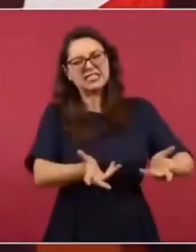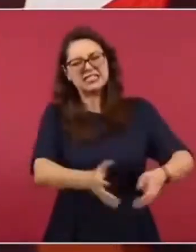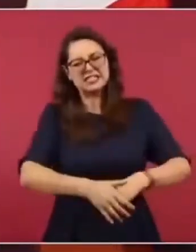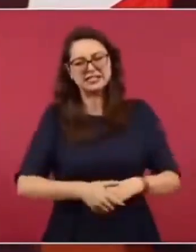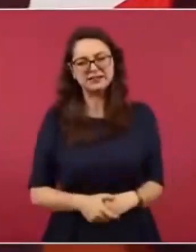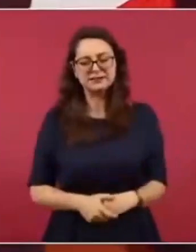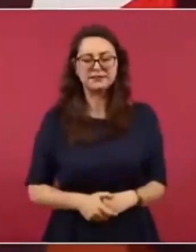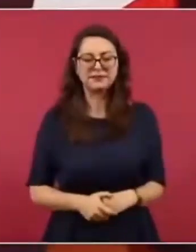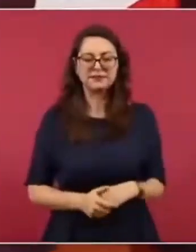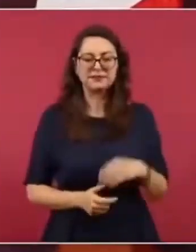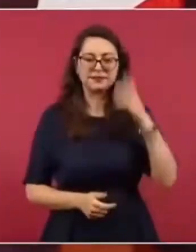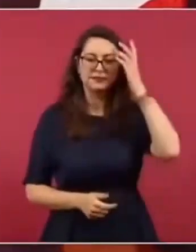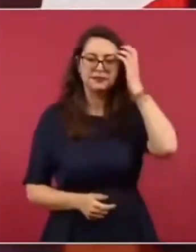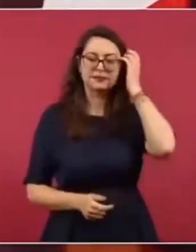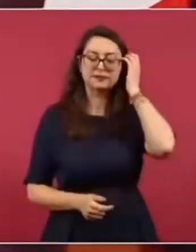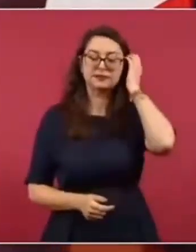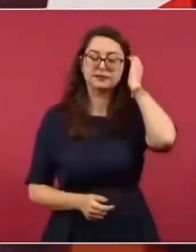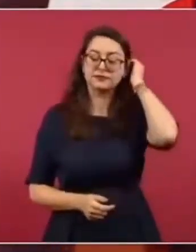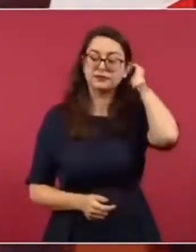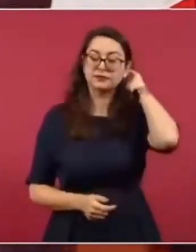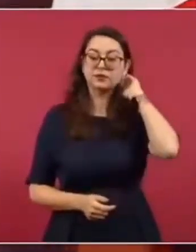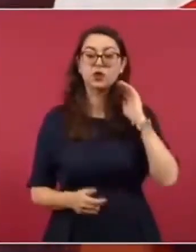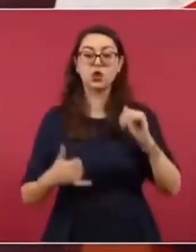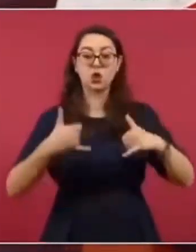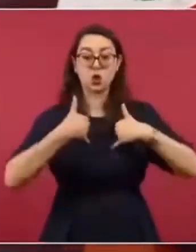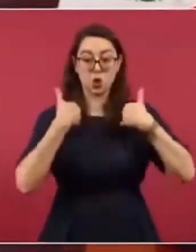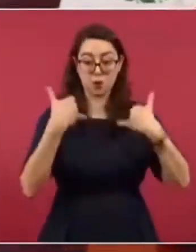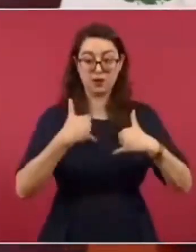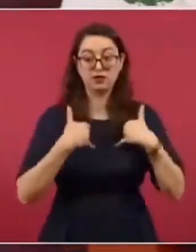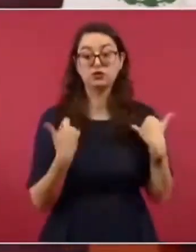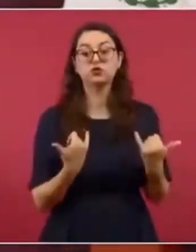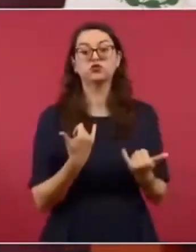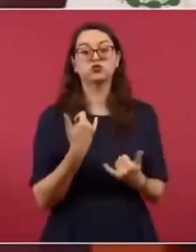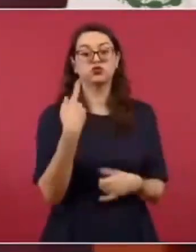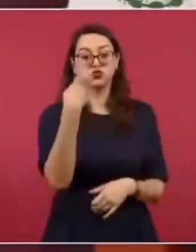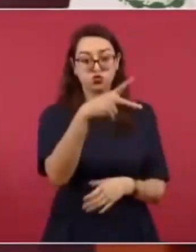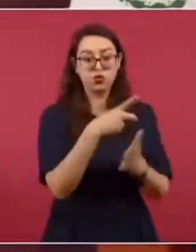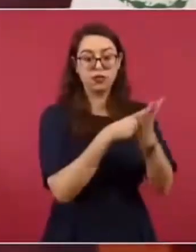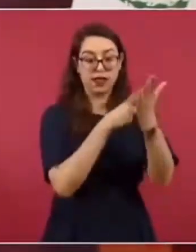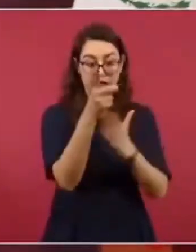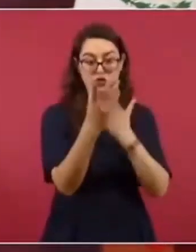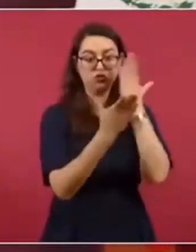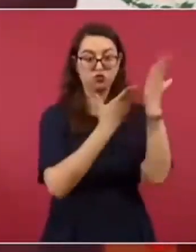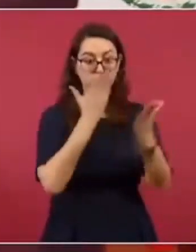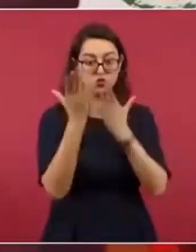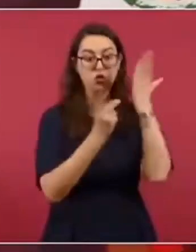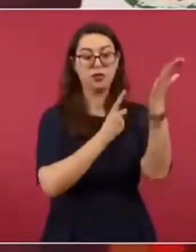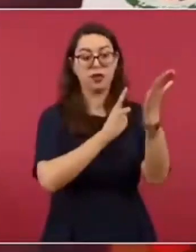Están garantizando a los jóvenes en Estados Unidos el derecho al estudio y el derecho al trabajo.